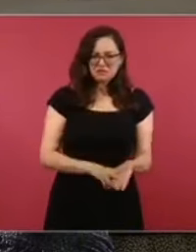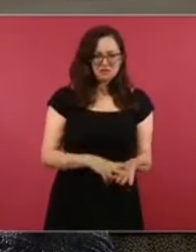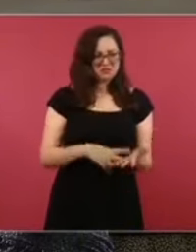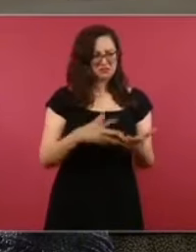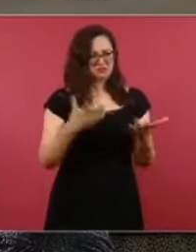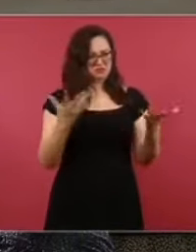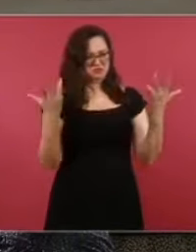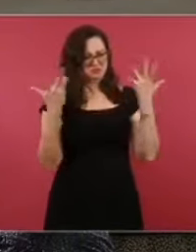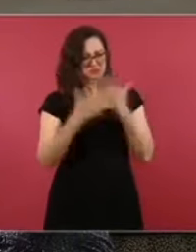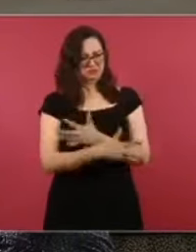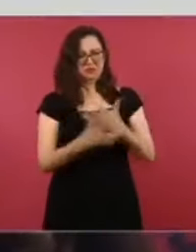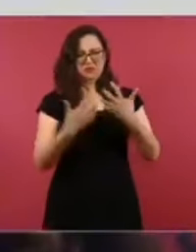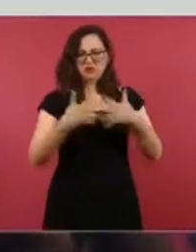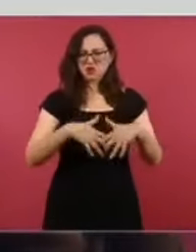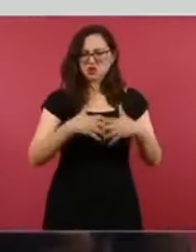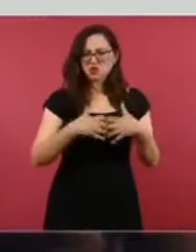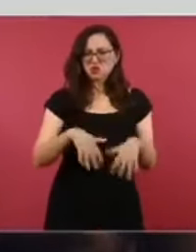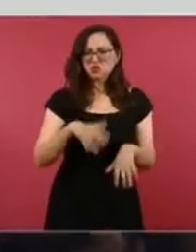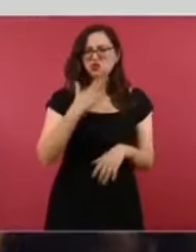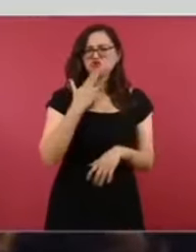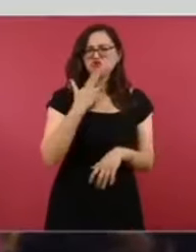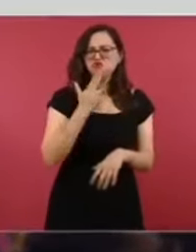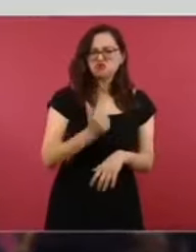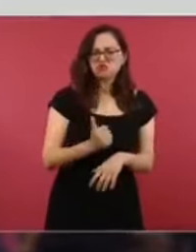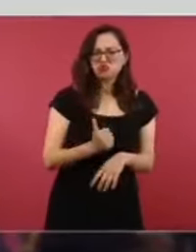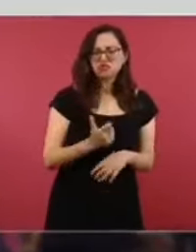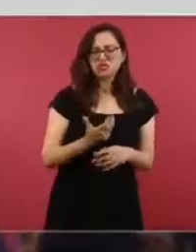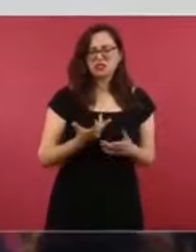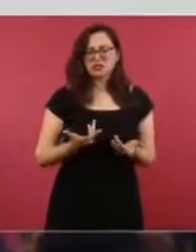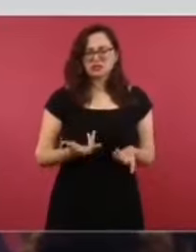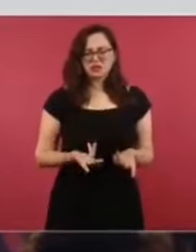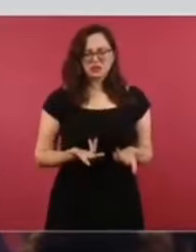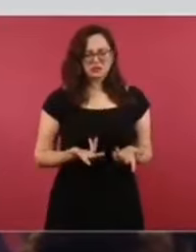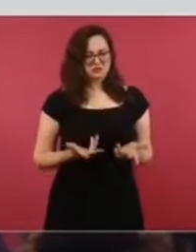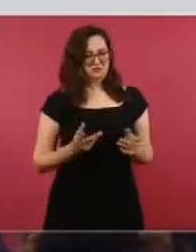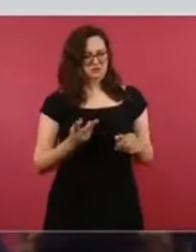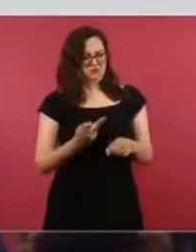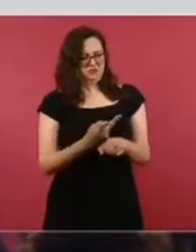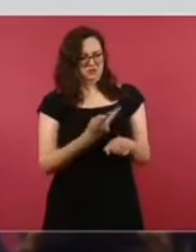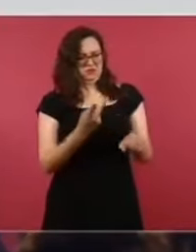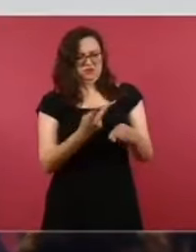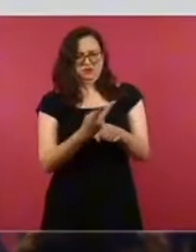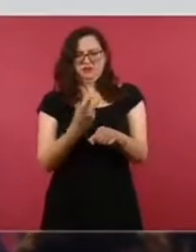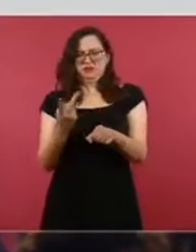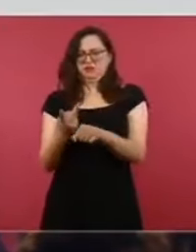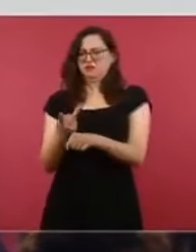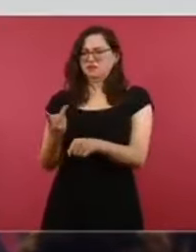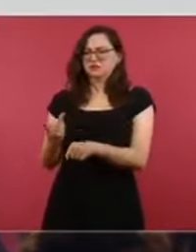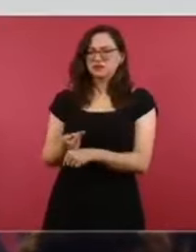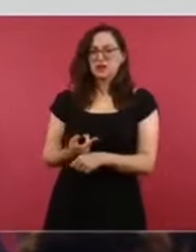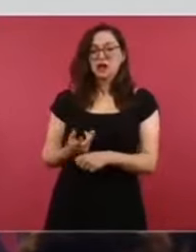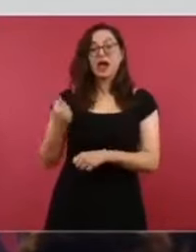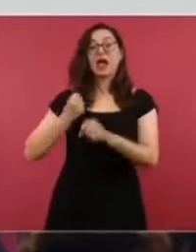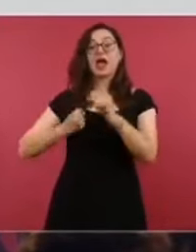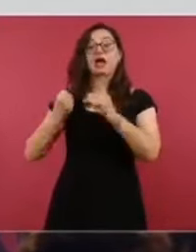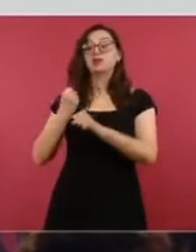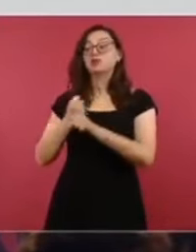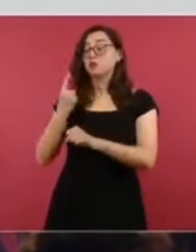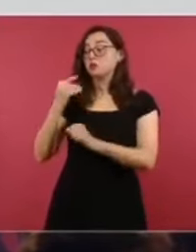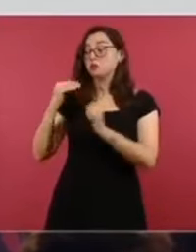plantas obsoletas, que se adquirieron como negocio en marcha, como estaban paradas y fuera de servicio desde 1999.